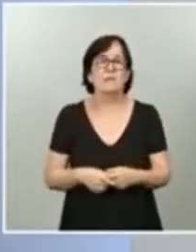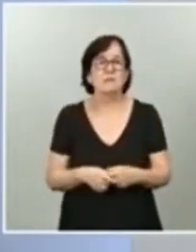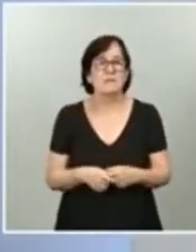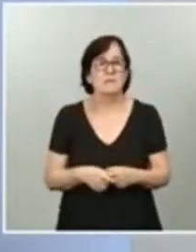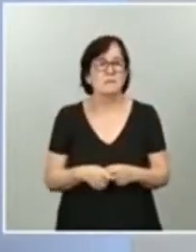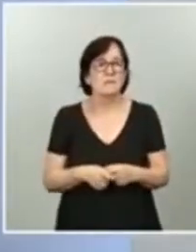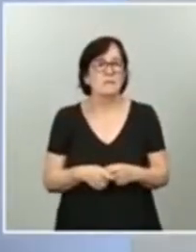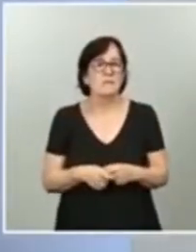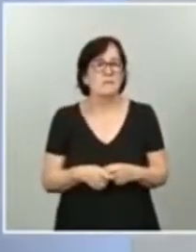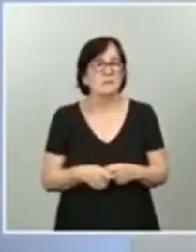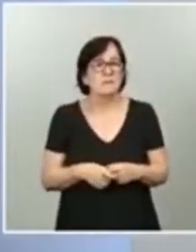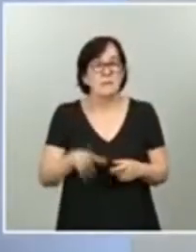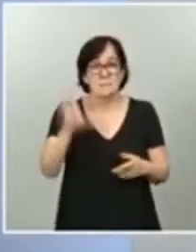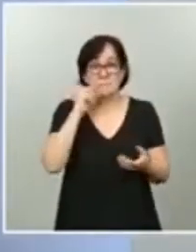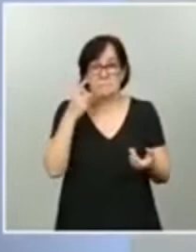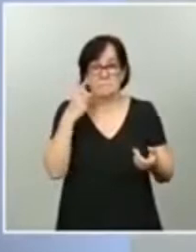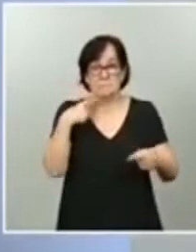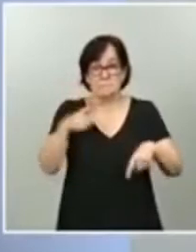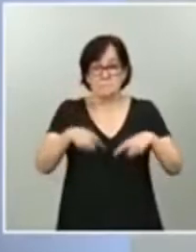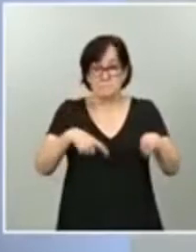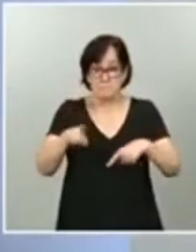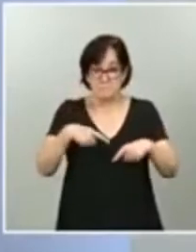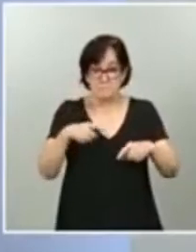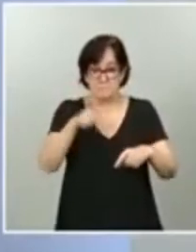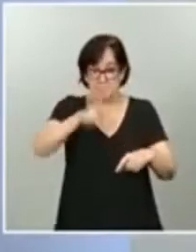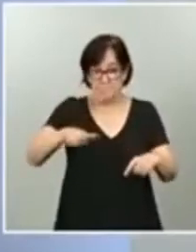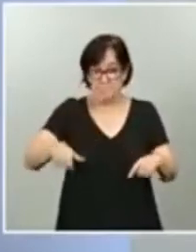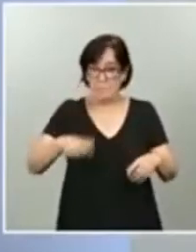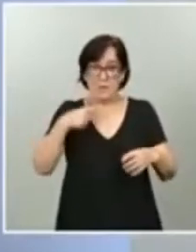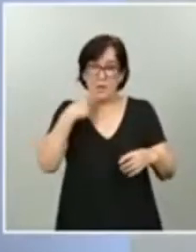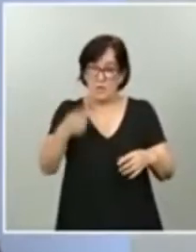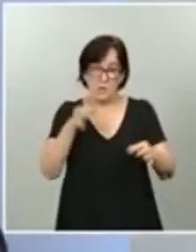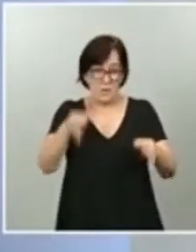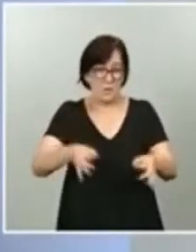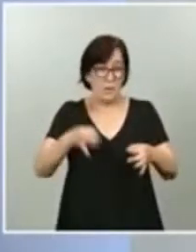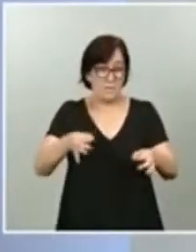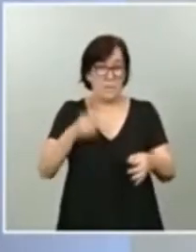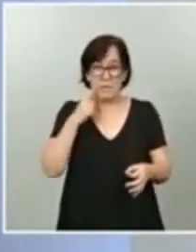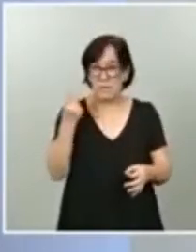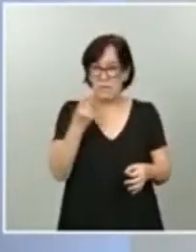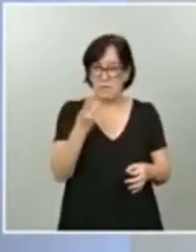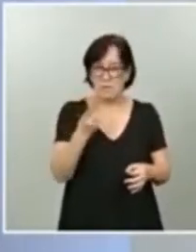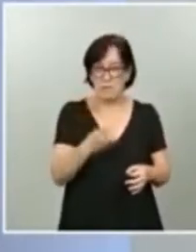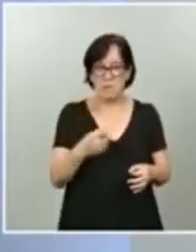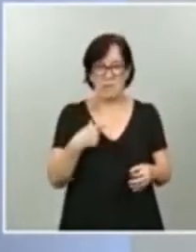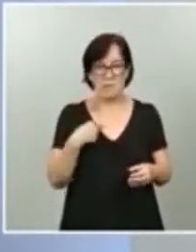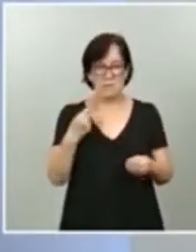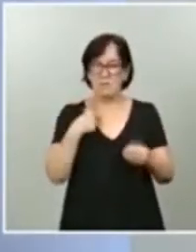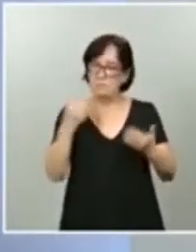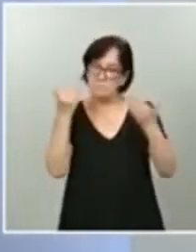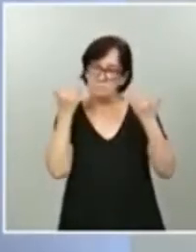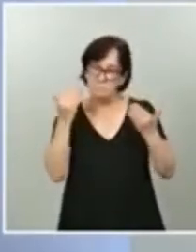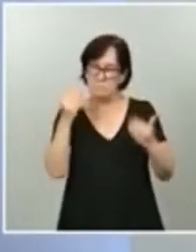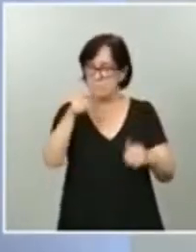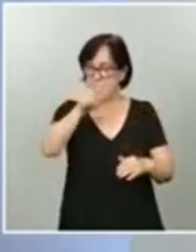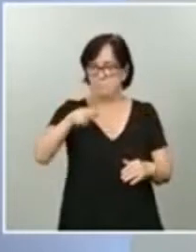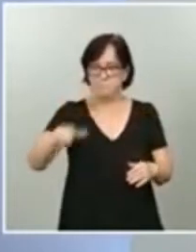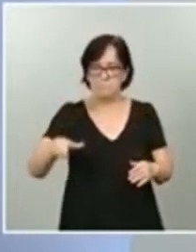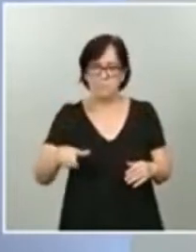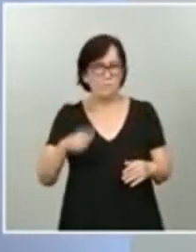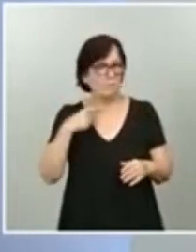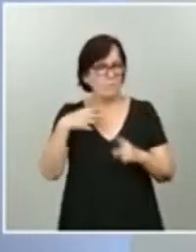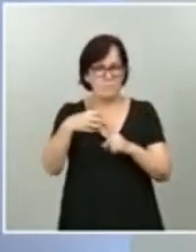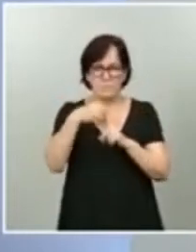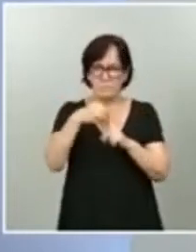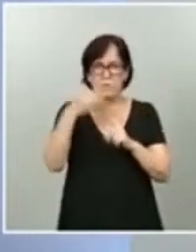Entendemos que los transportistas, lo hemos dicho siempre y en mis comparecencias también siempre he sido agradecido con ello, han sido claves en los momentos